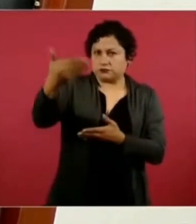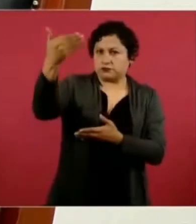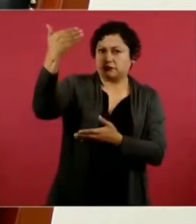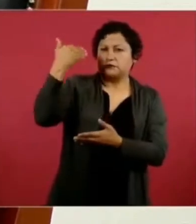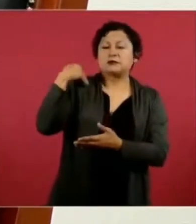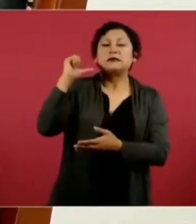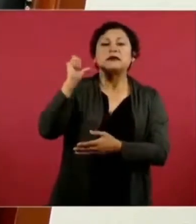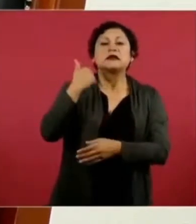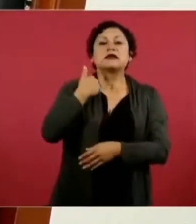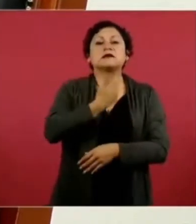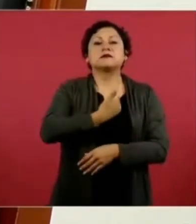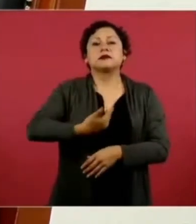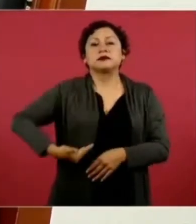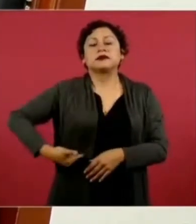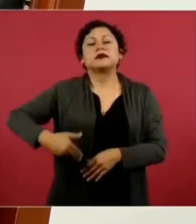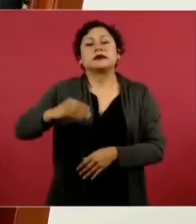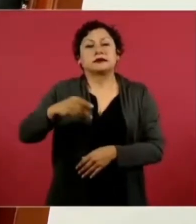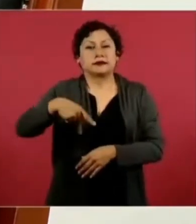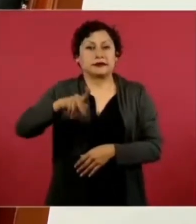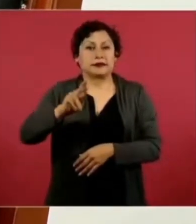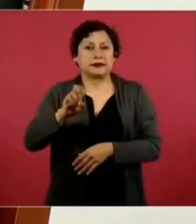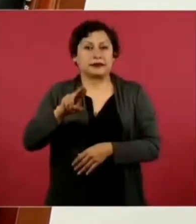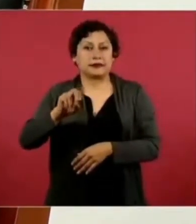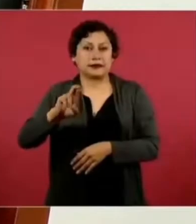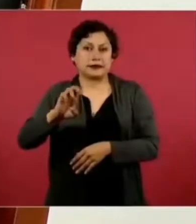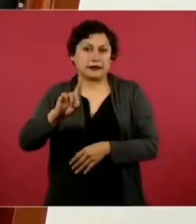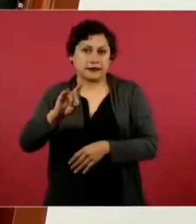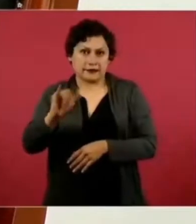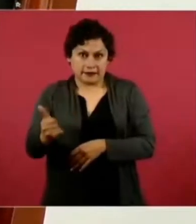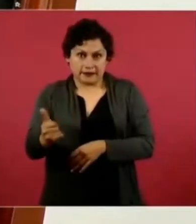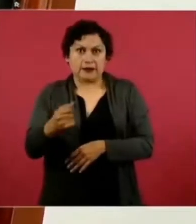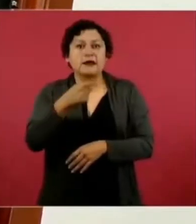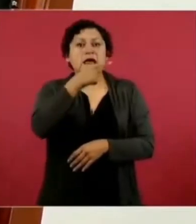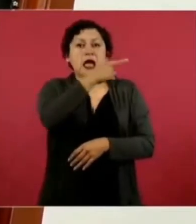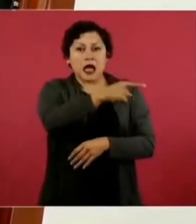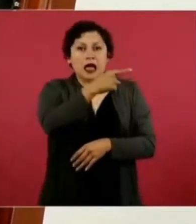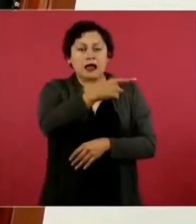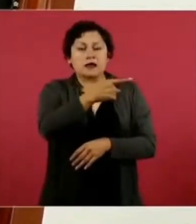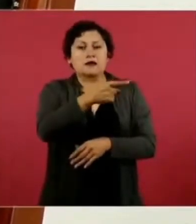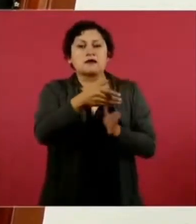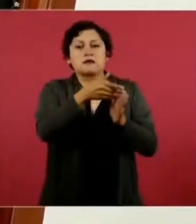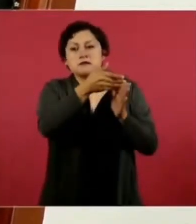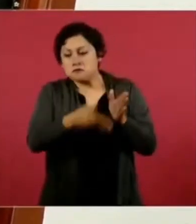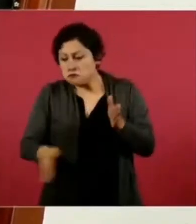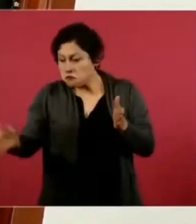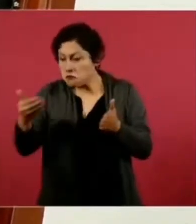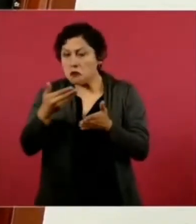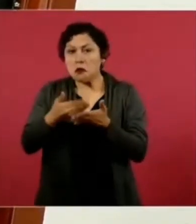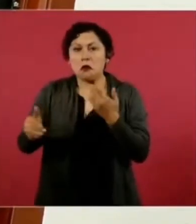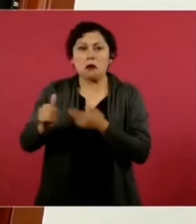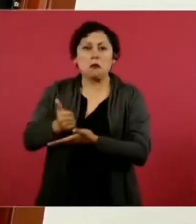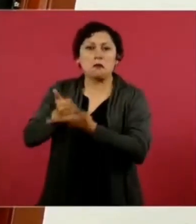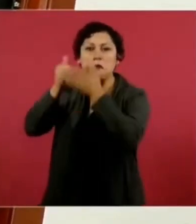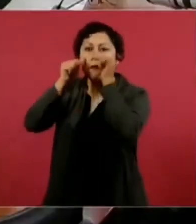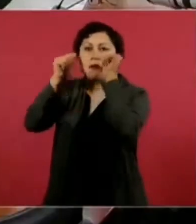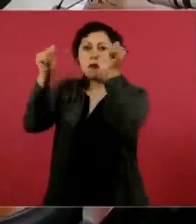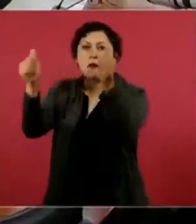del gobierno de Estados Unidos para ayudar a los pueblos pobres de América Latina y del Caribe,